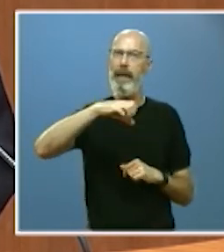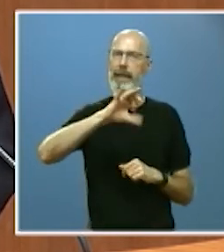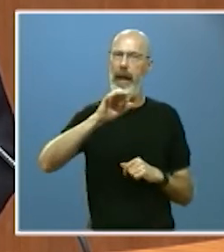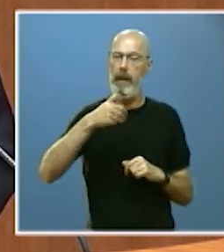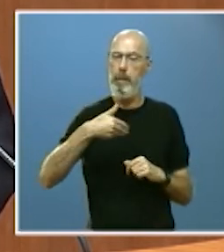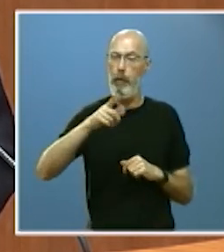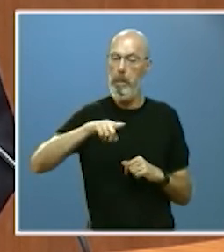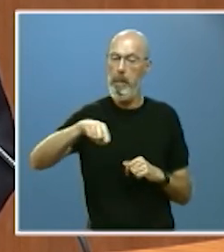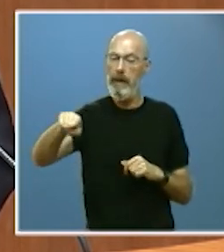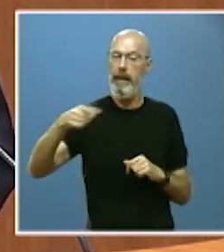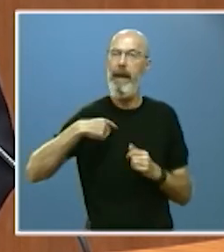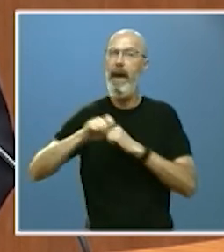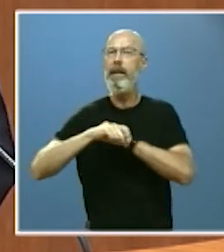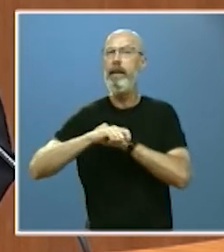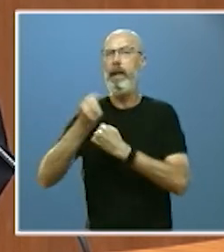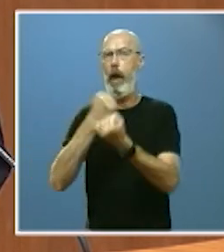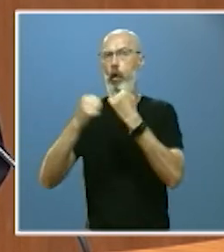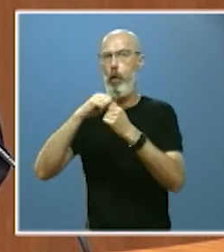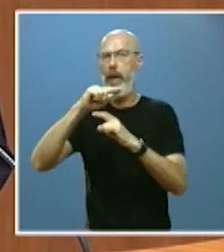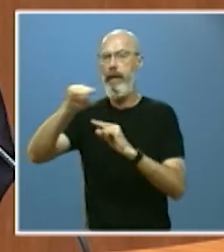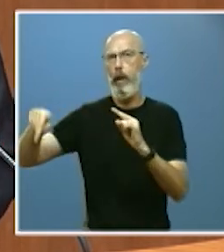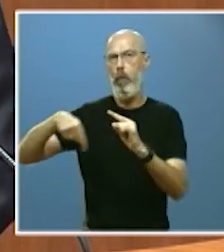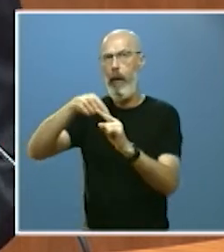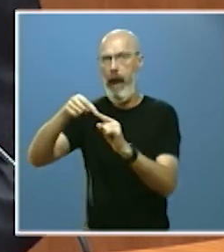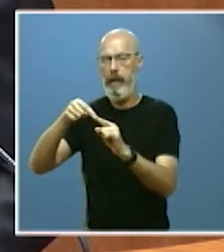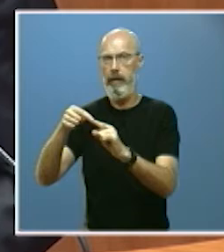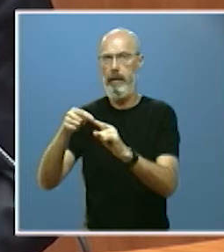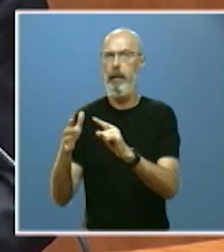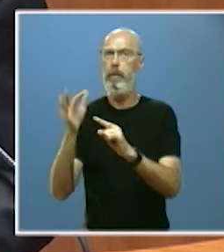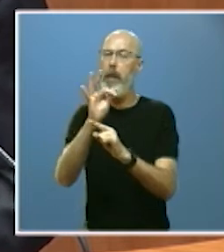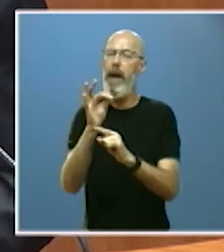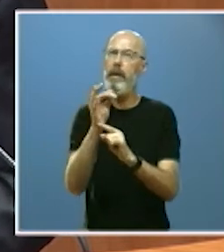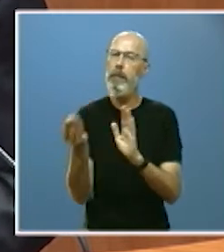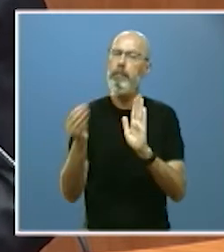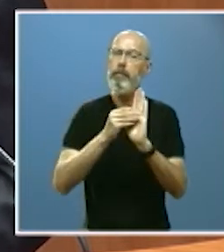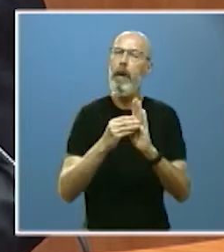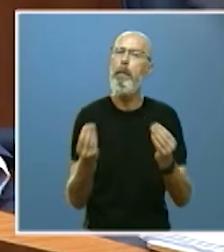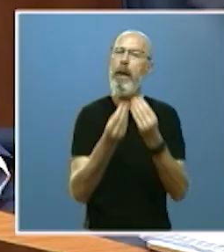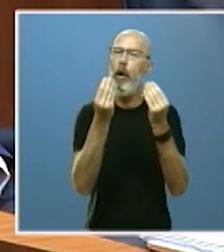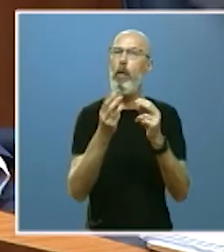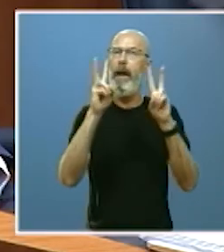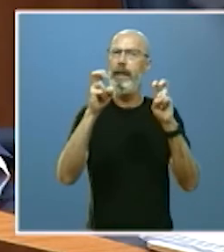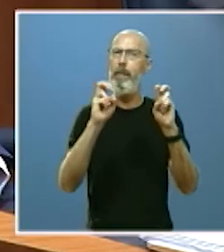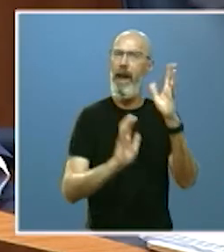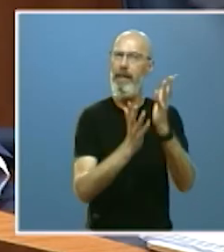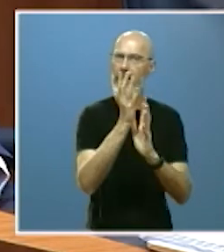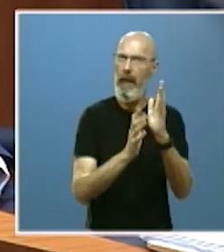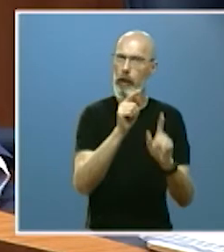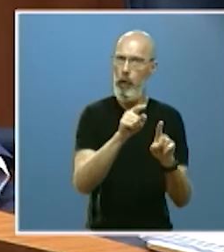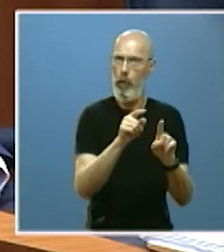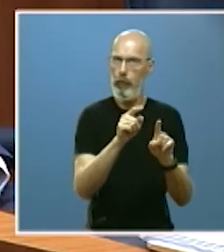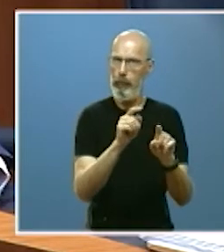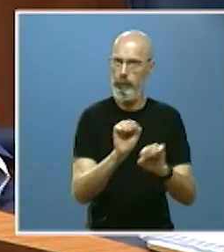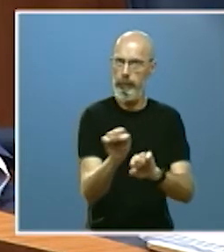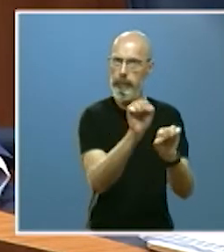economía circular además hemos introducido mejoras en el operativo de incendios habiéndose acordado en el diálogo social